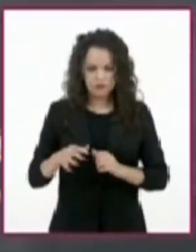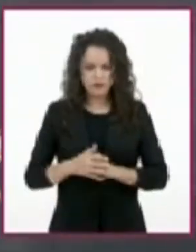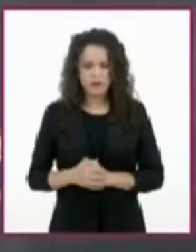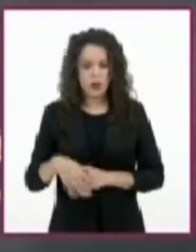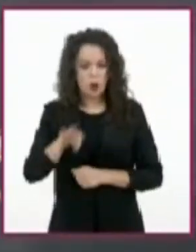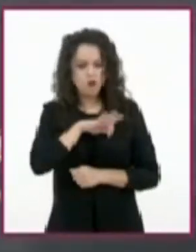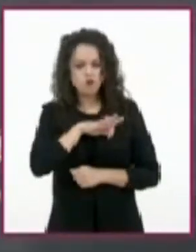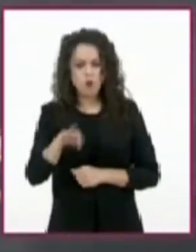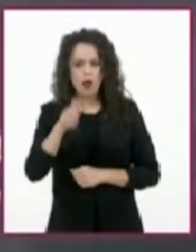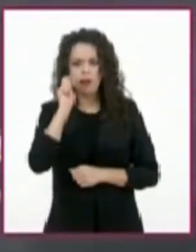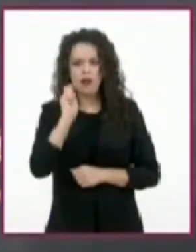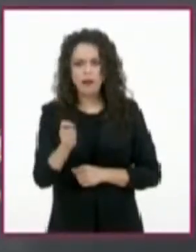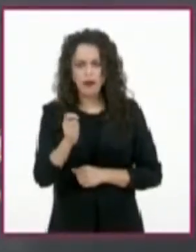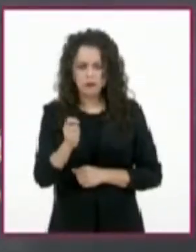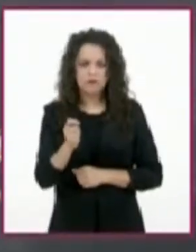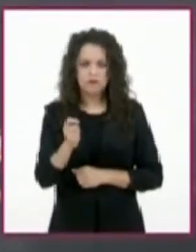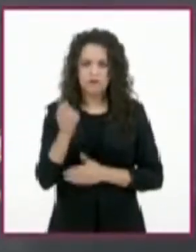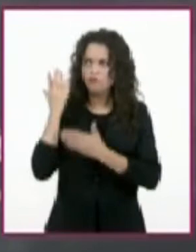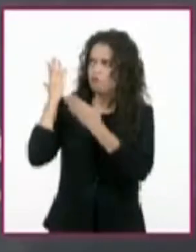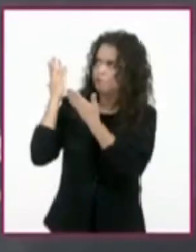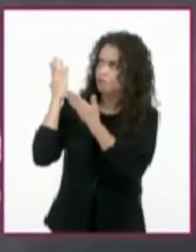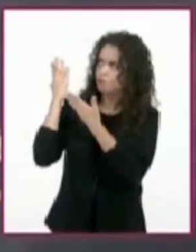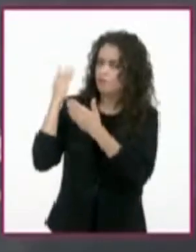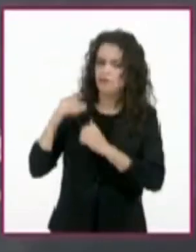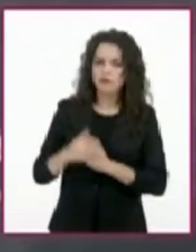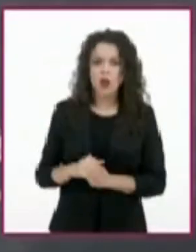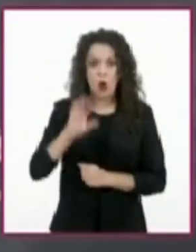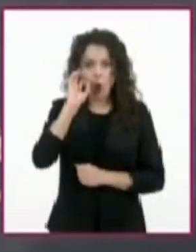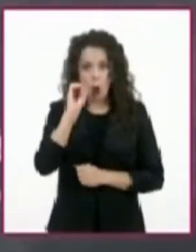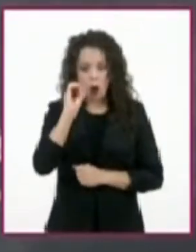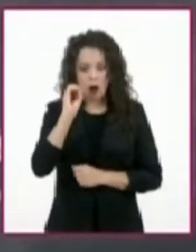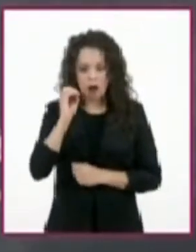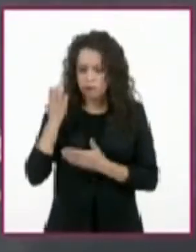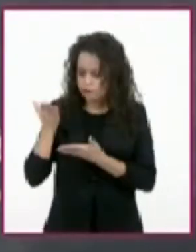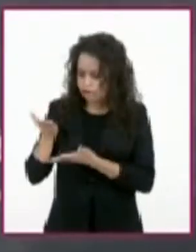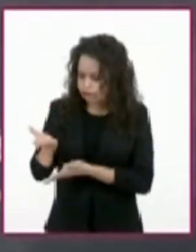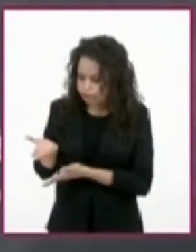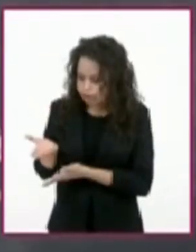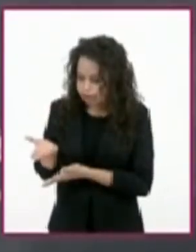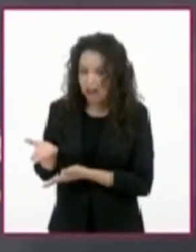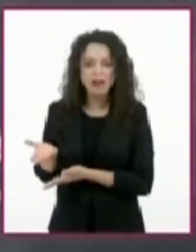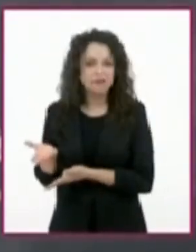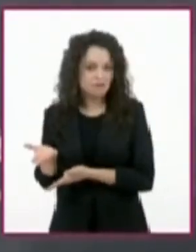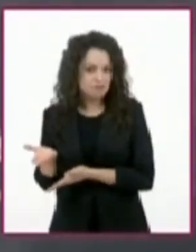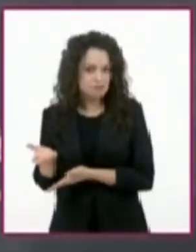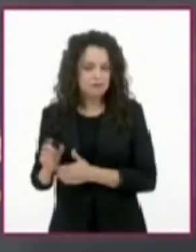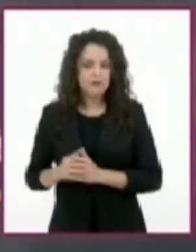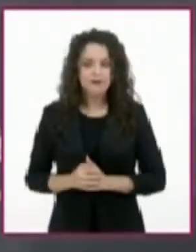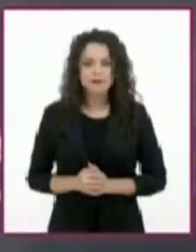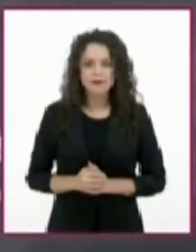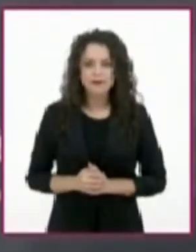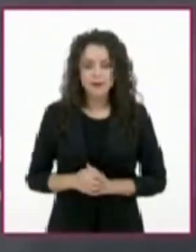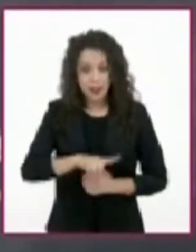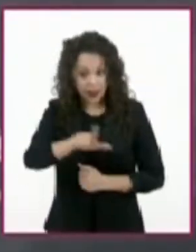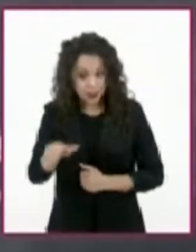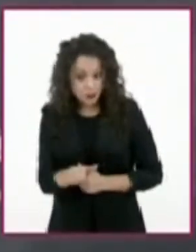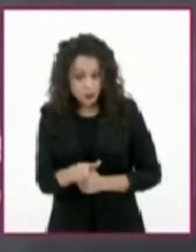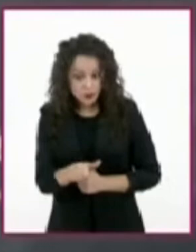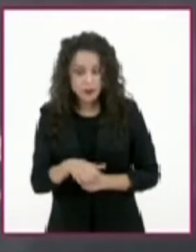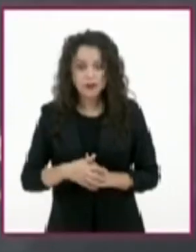literatura contemporánea, o si prefieren, uno maduro como la literatura novohispana. Después,